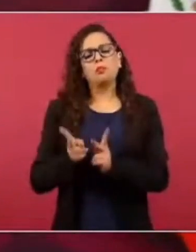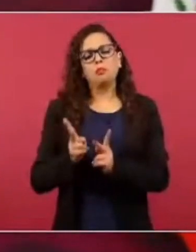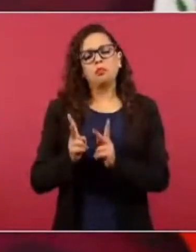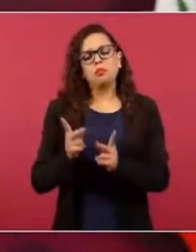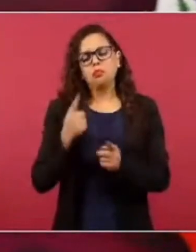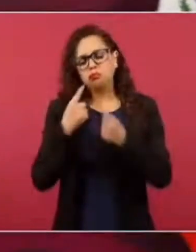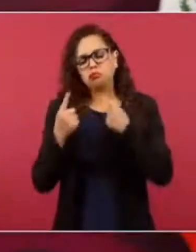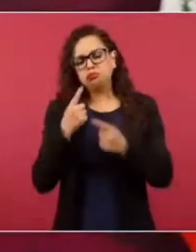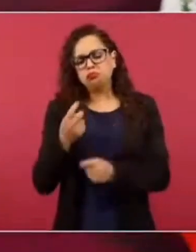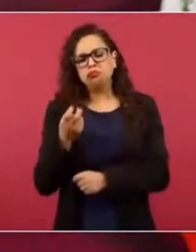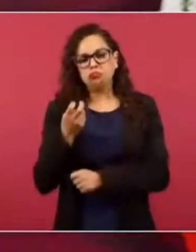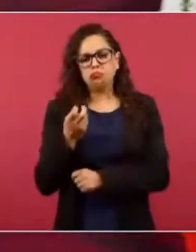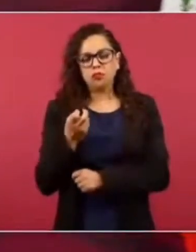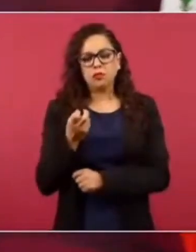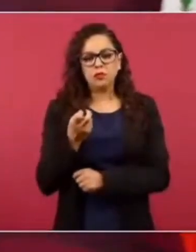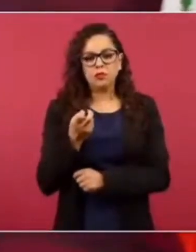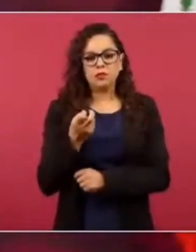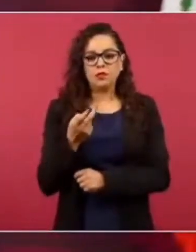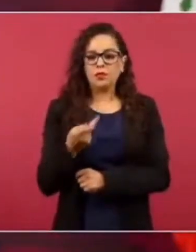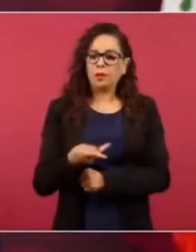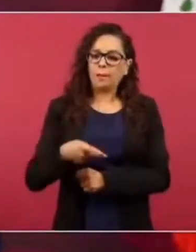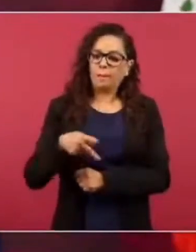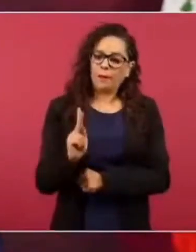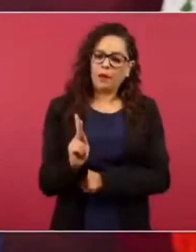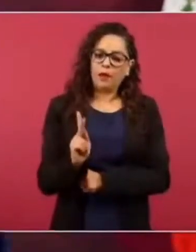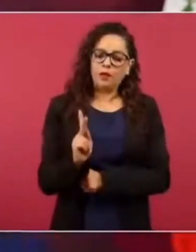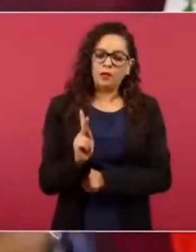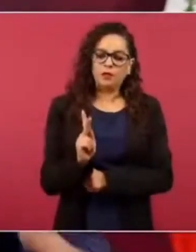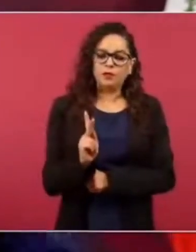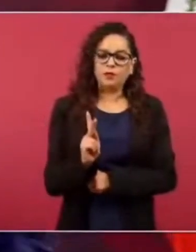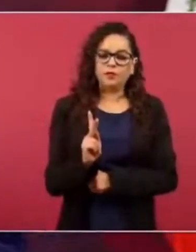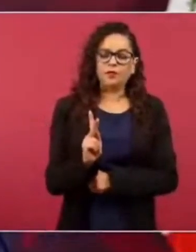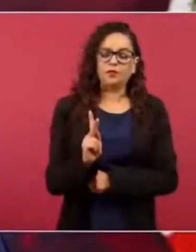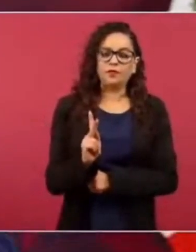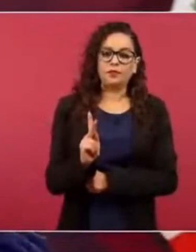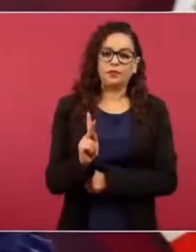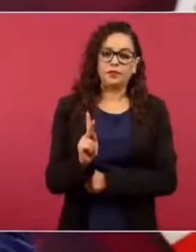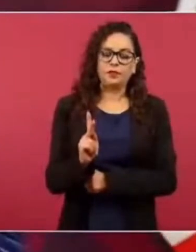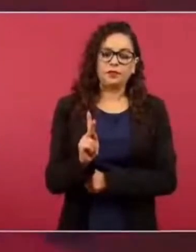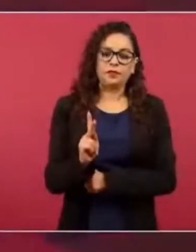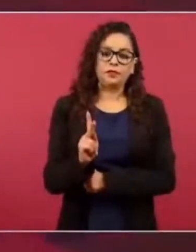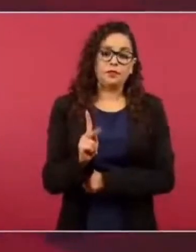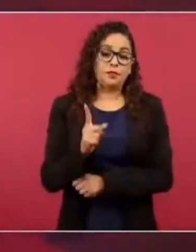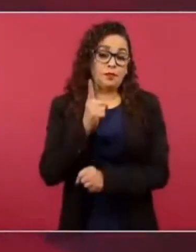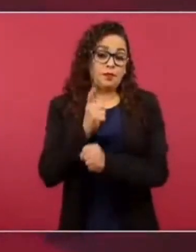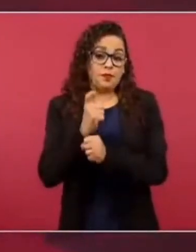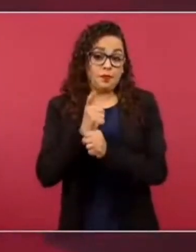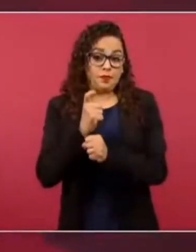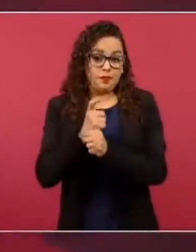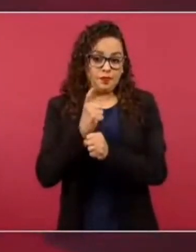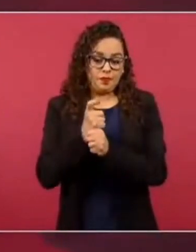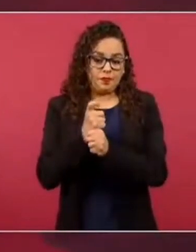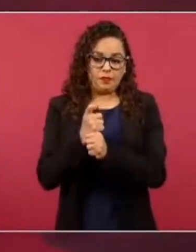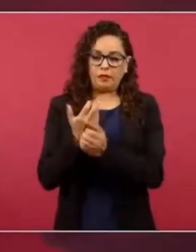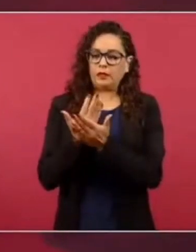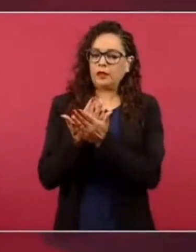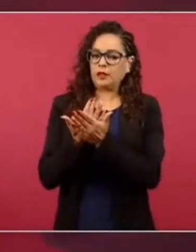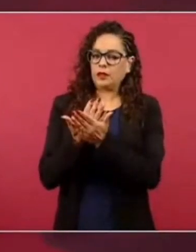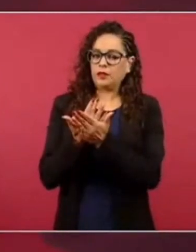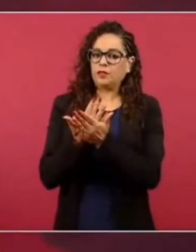solo que tenemos que esperar a que la Fiscalía